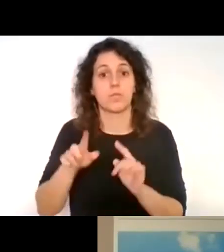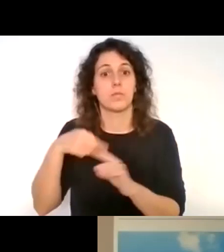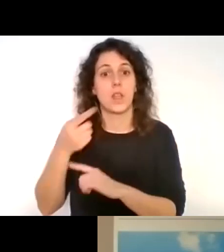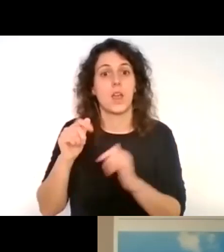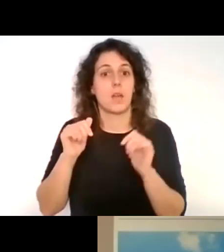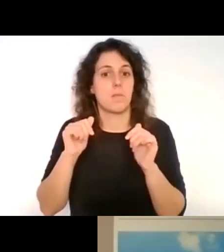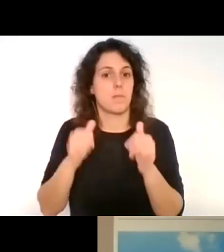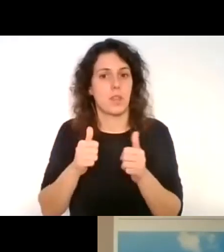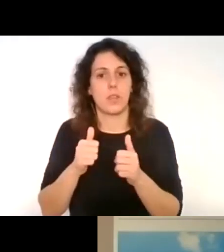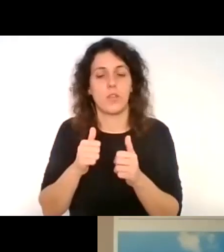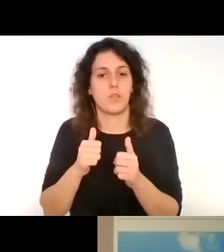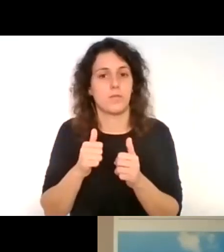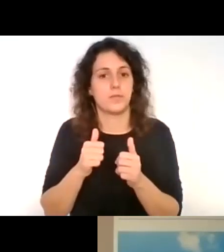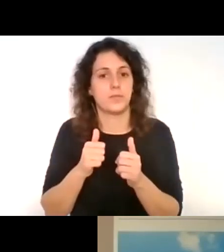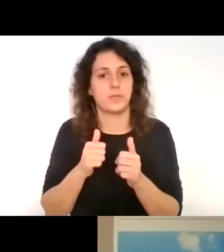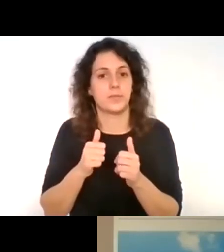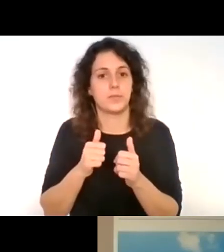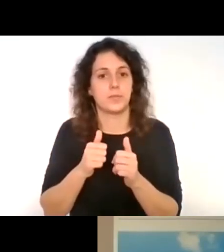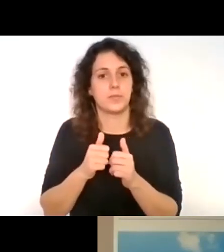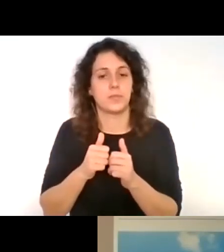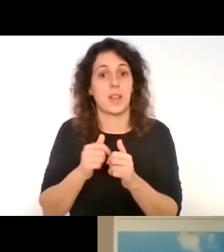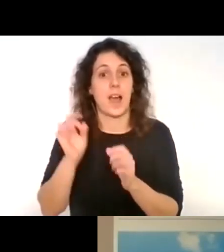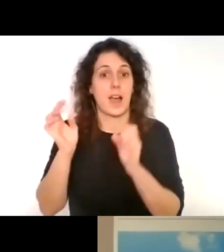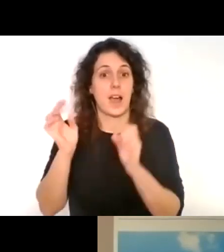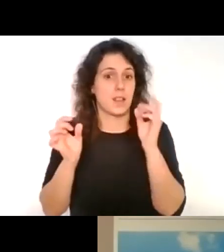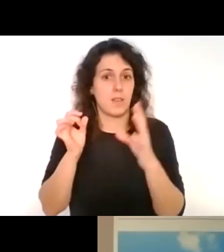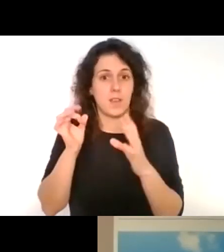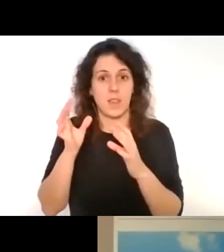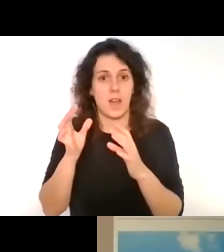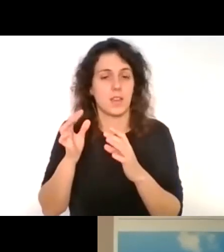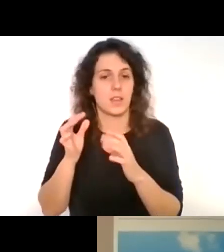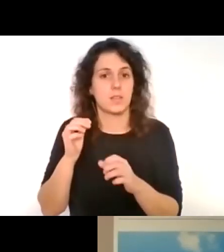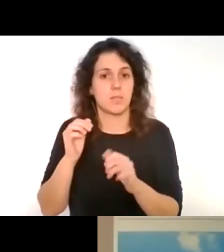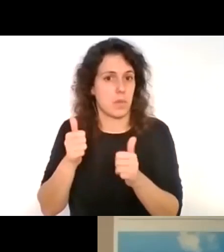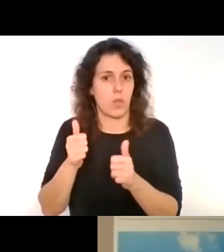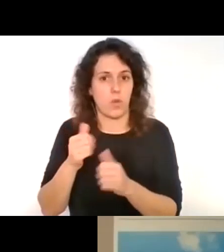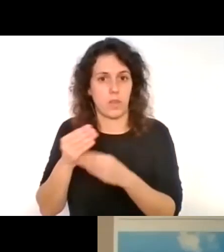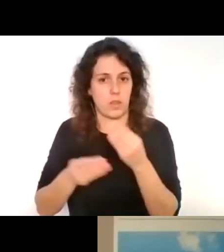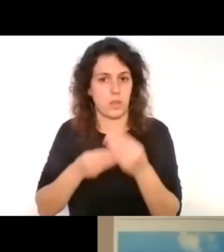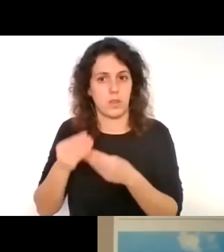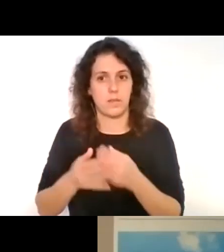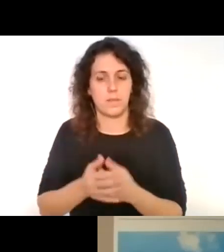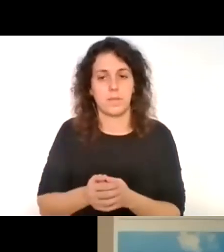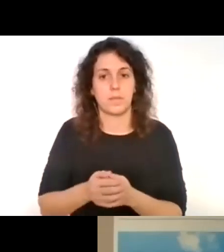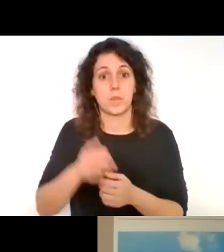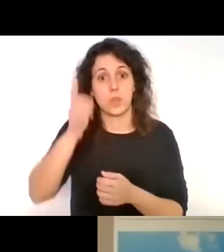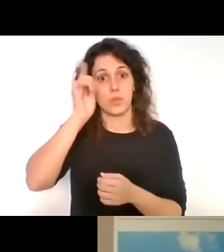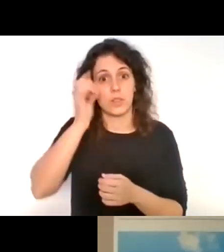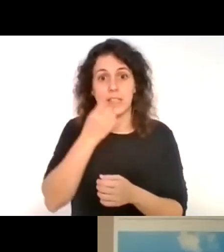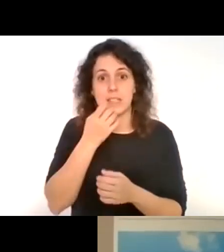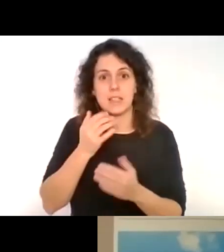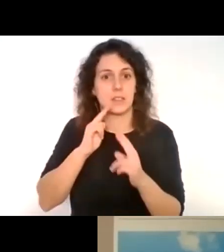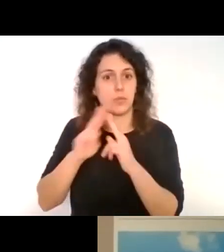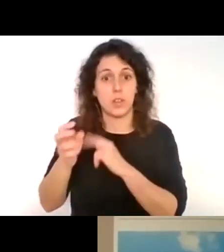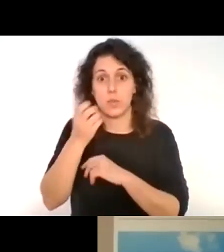generar ese tipo de actividades intensivas. No sé si respondí muy bien a tu pregunta,